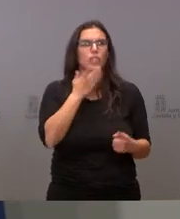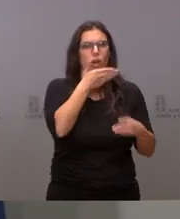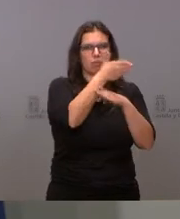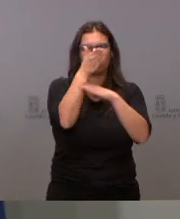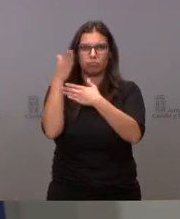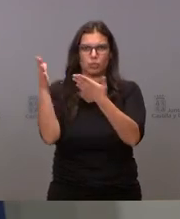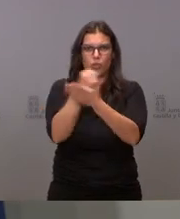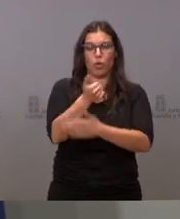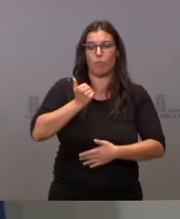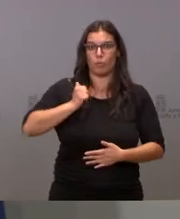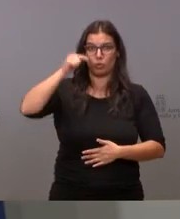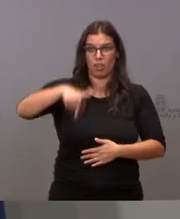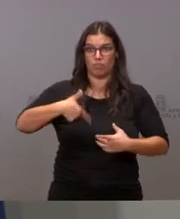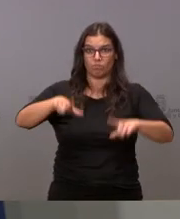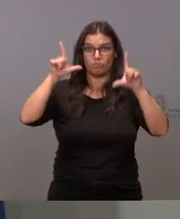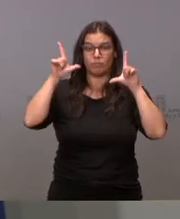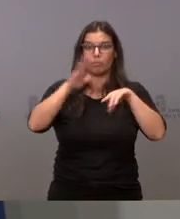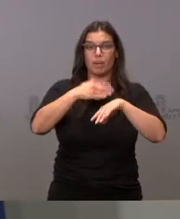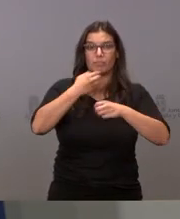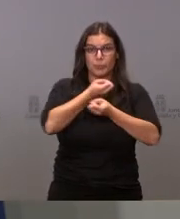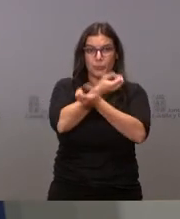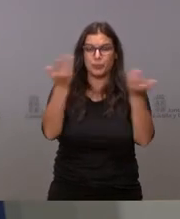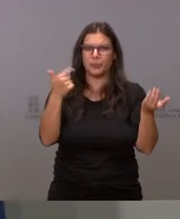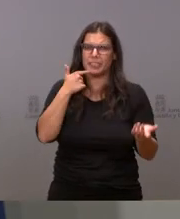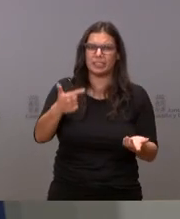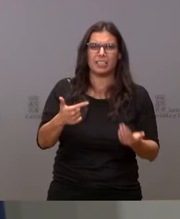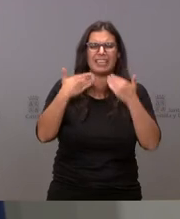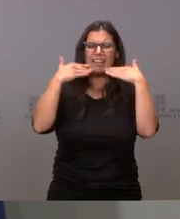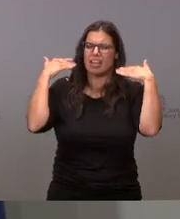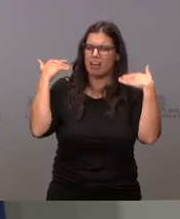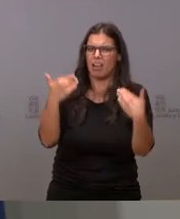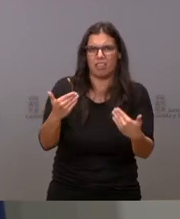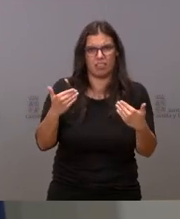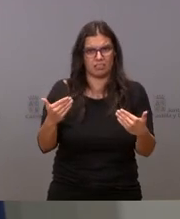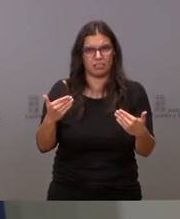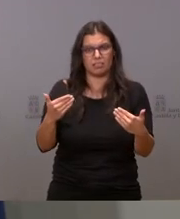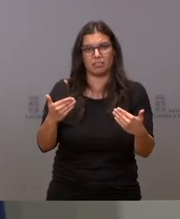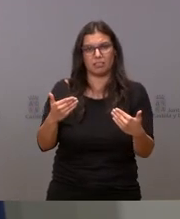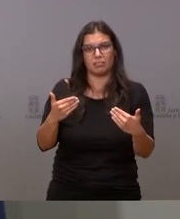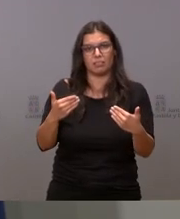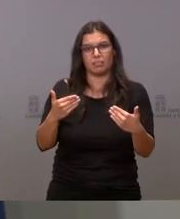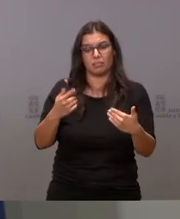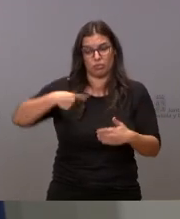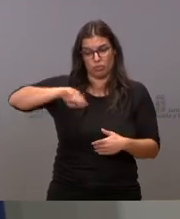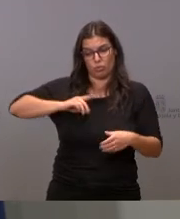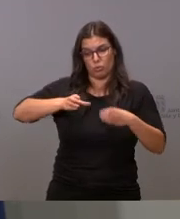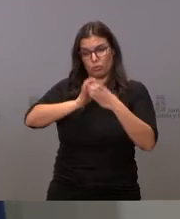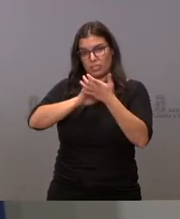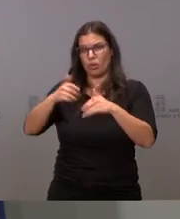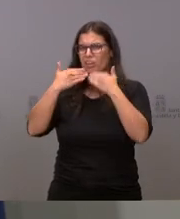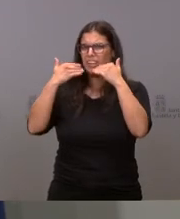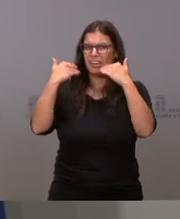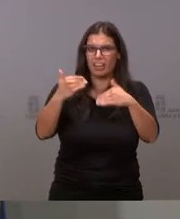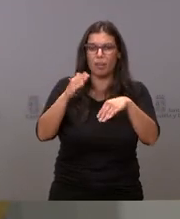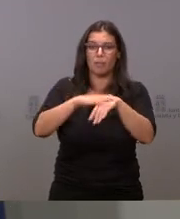aprovecho esta ocasión para trasladarles el enorme agradecimiento que desde la Junta de Castilla y León tenemos